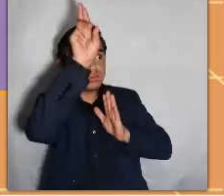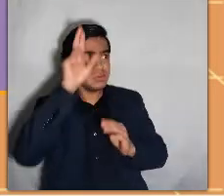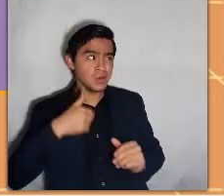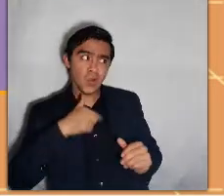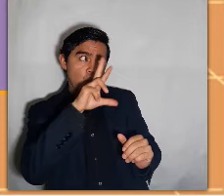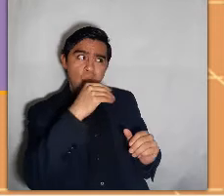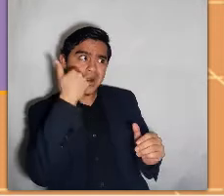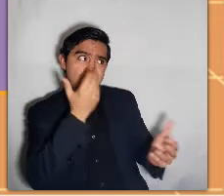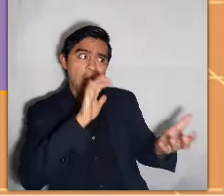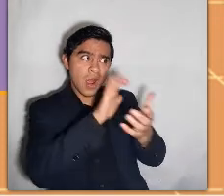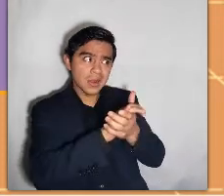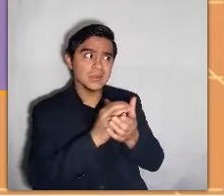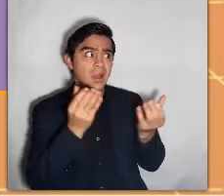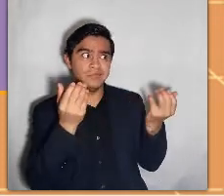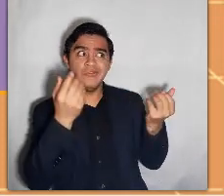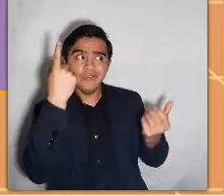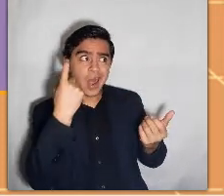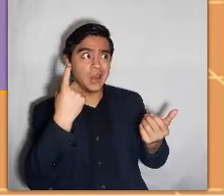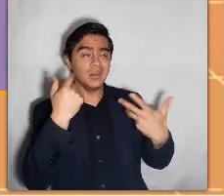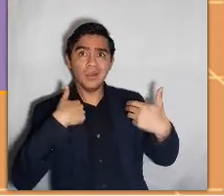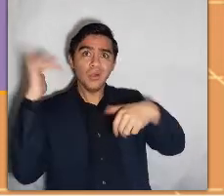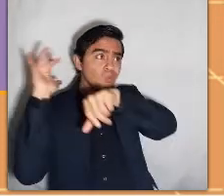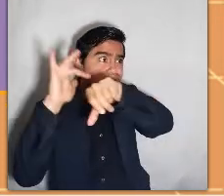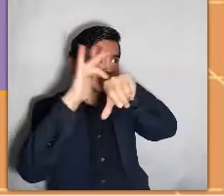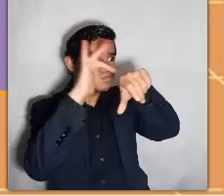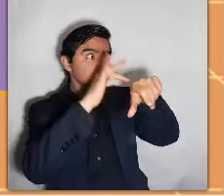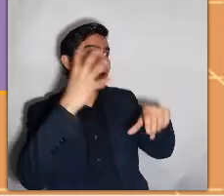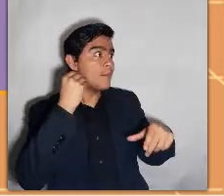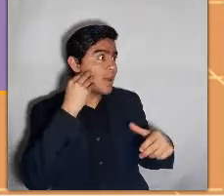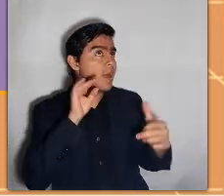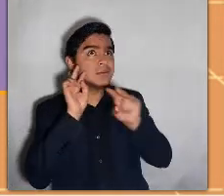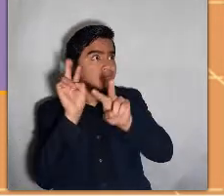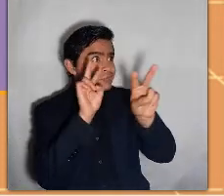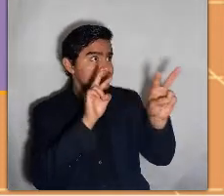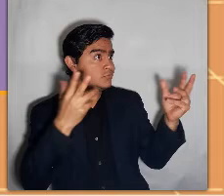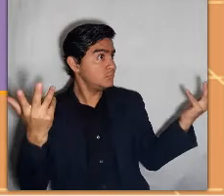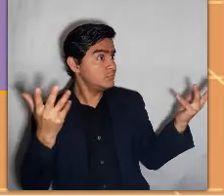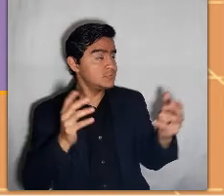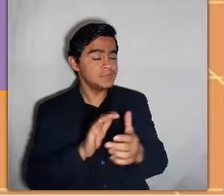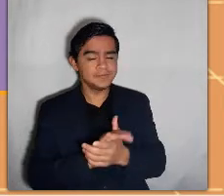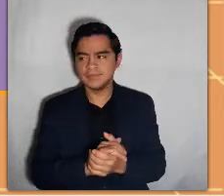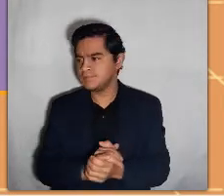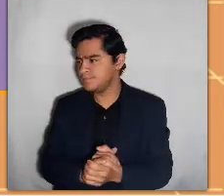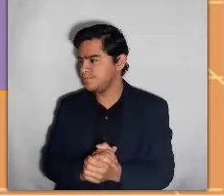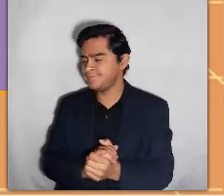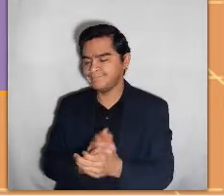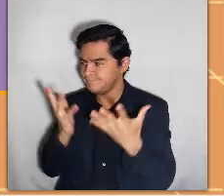ser astronauta. Yo no quiero casarme, todavía me quedan muchas cosas que ver y aventuras que vivir.